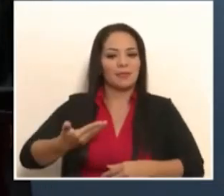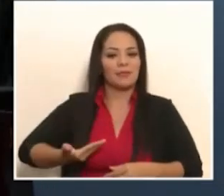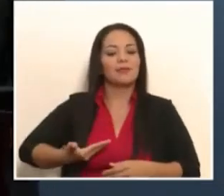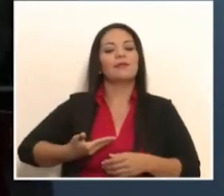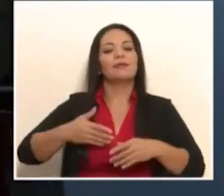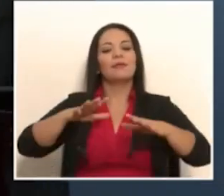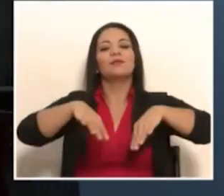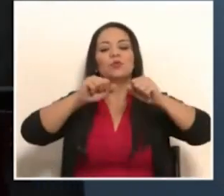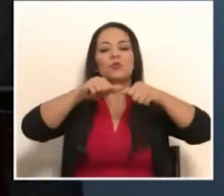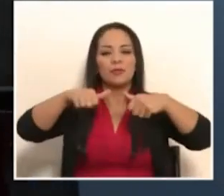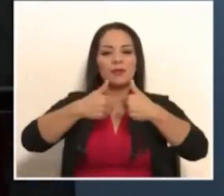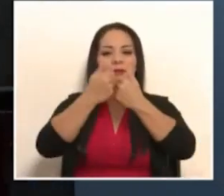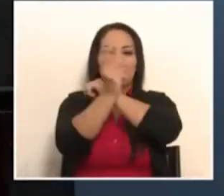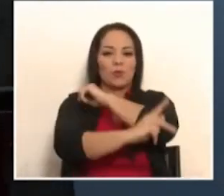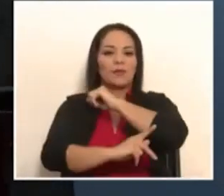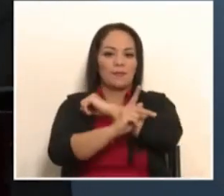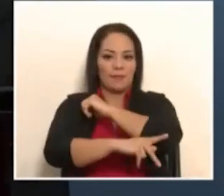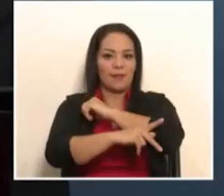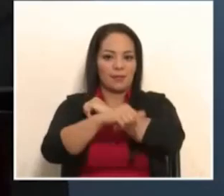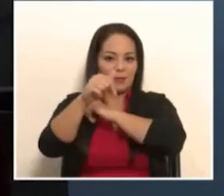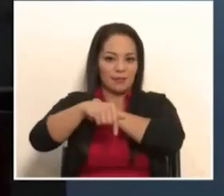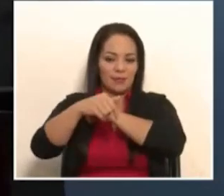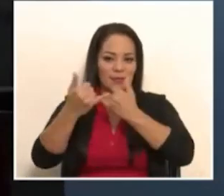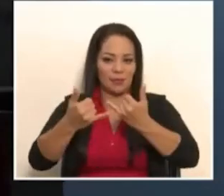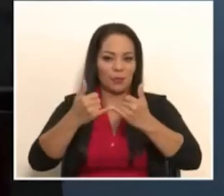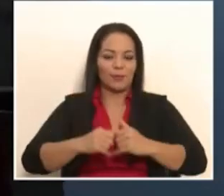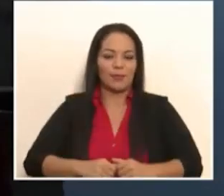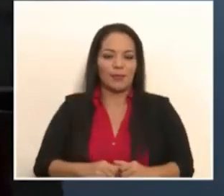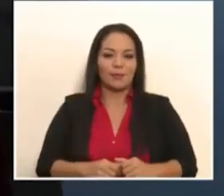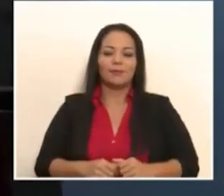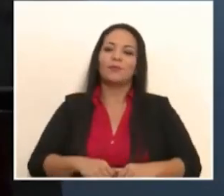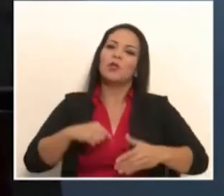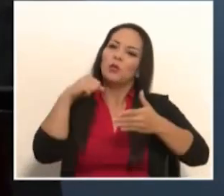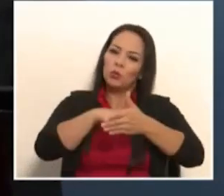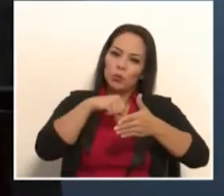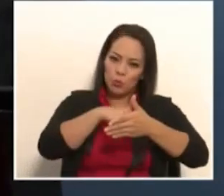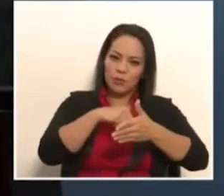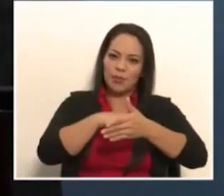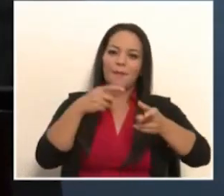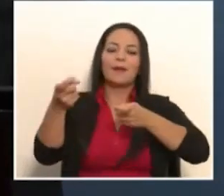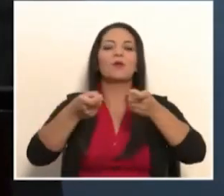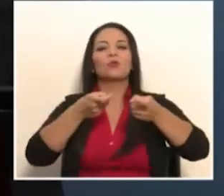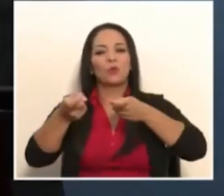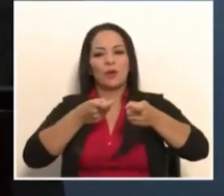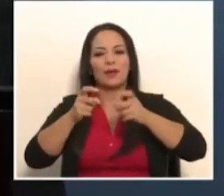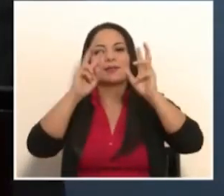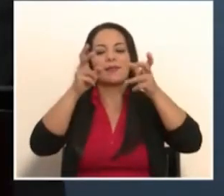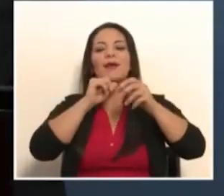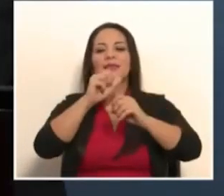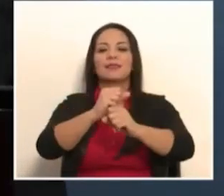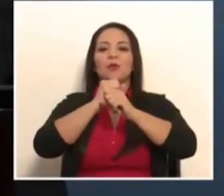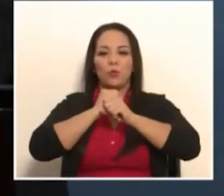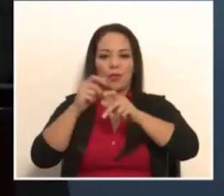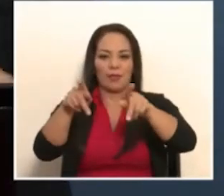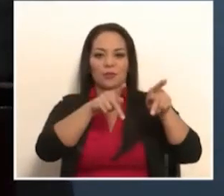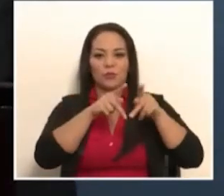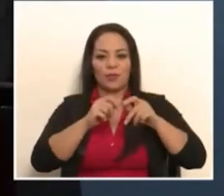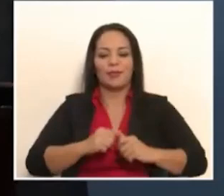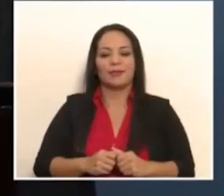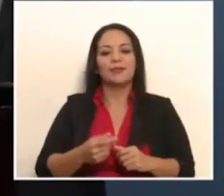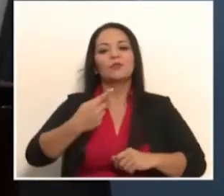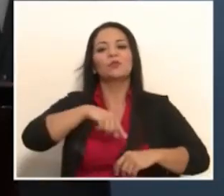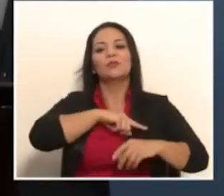este reto país que hoy nos convoca de cara a la lucha por controlar la inseguridad ciudadana. Debemos